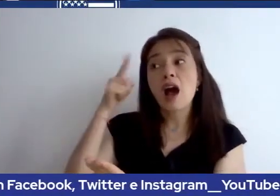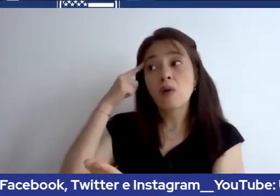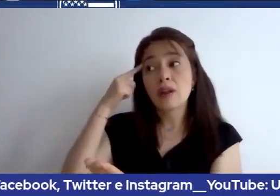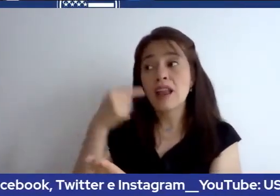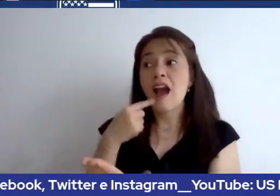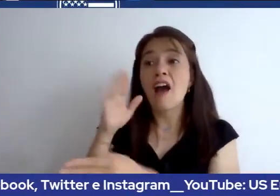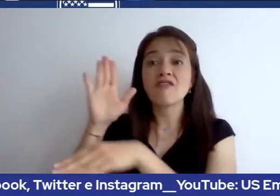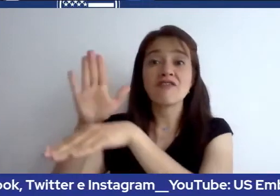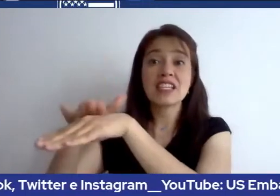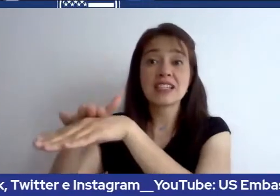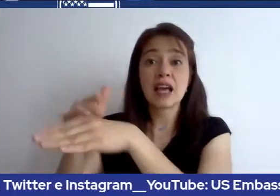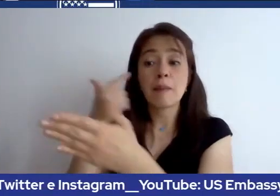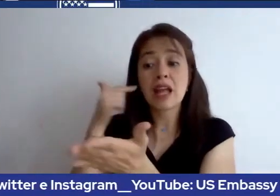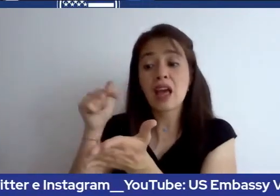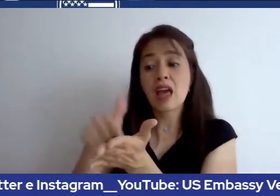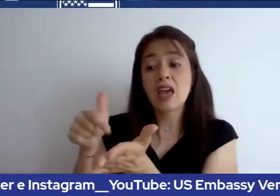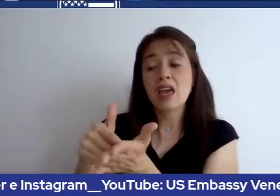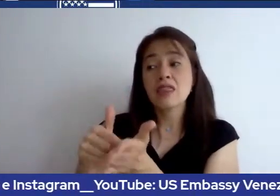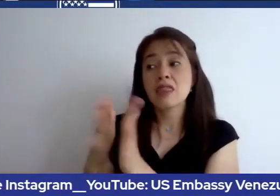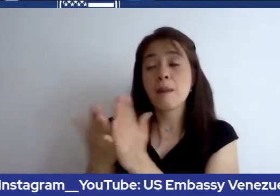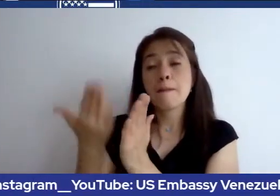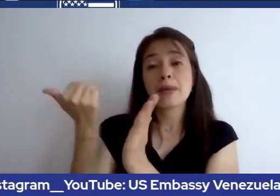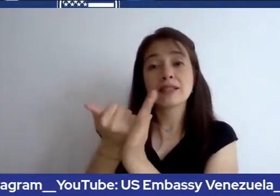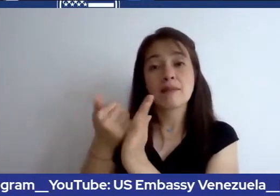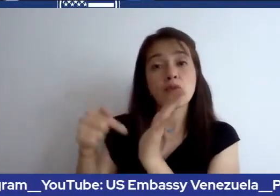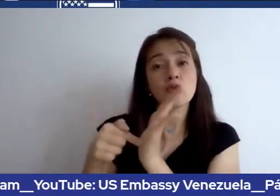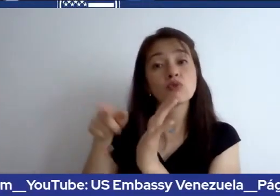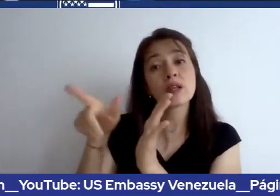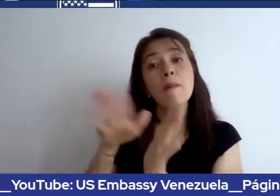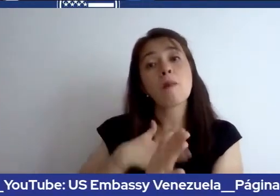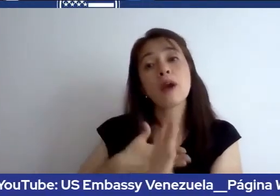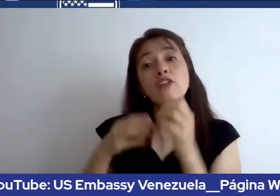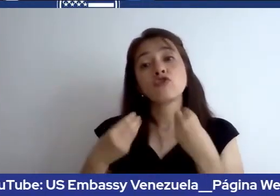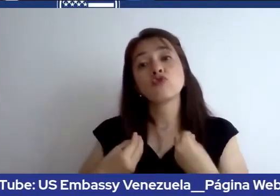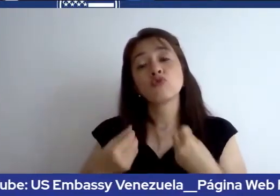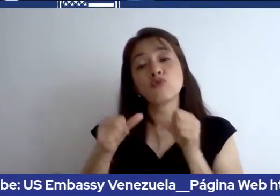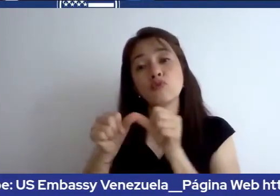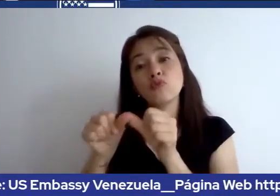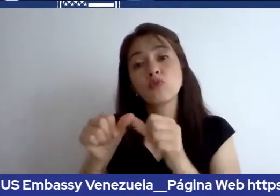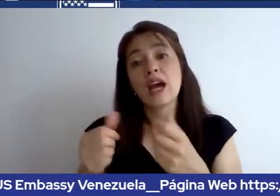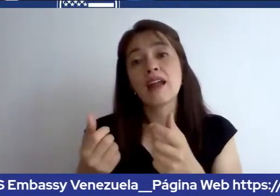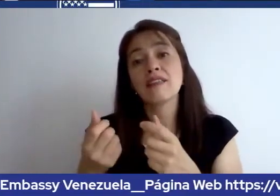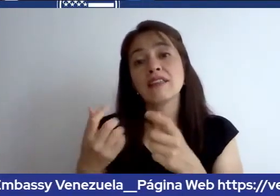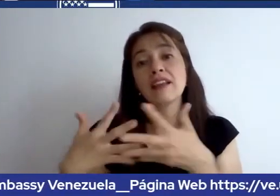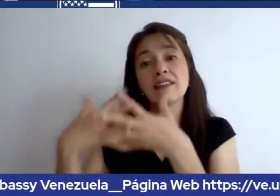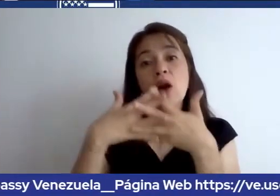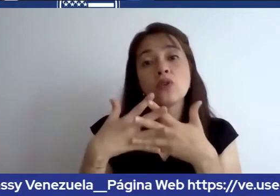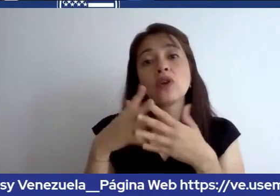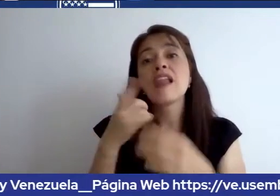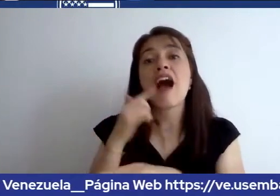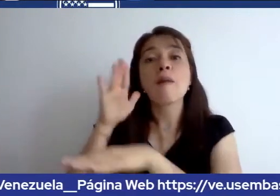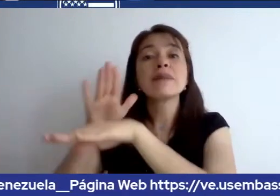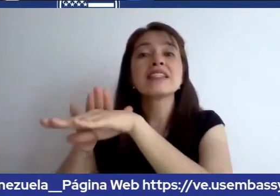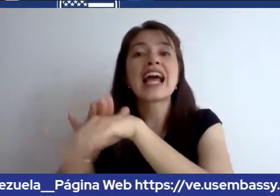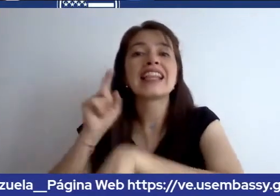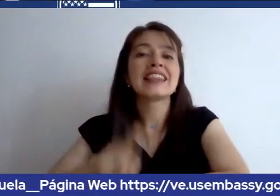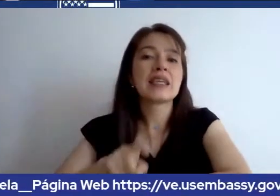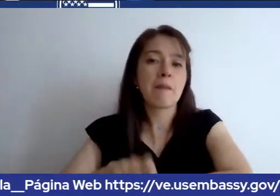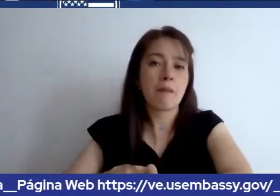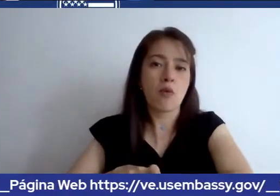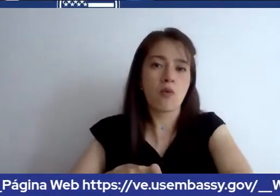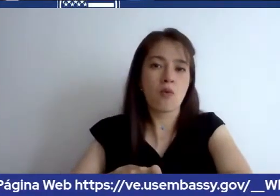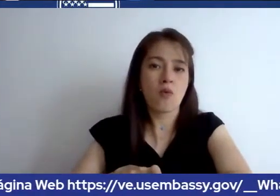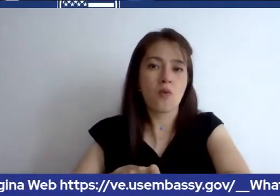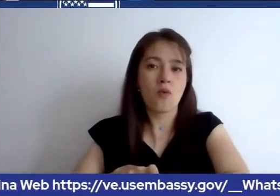cuántos meses puede estar en Estados Unidos. Esta fecha es diferente de